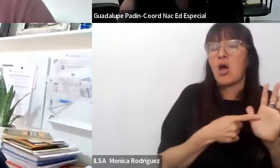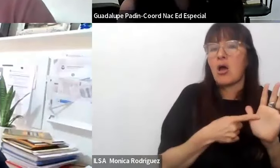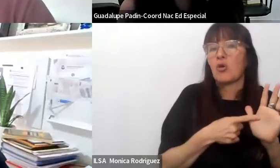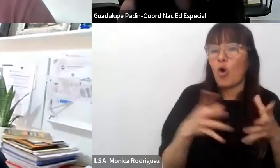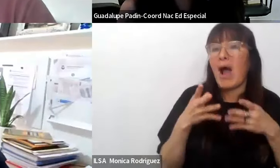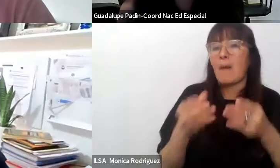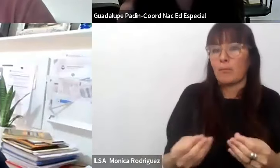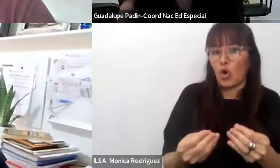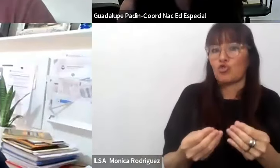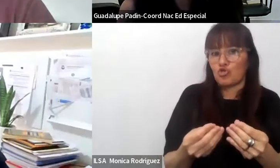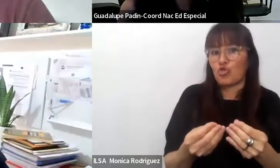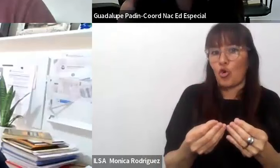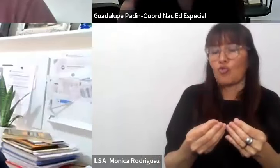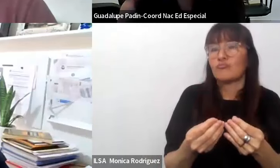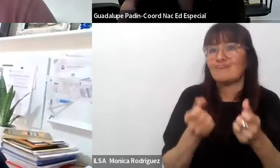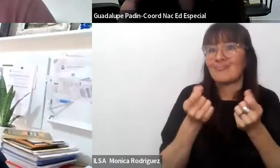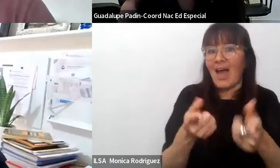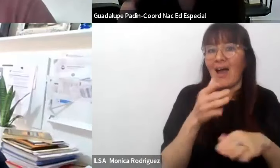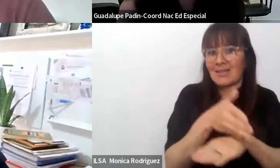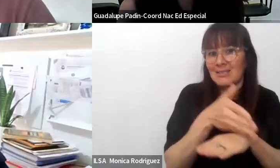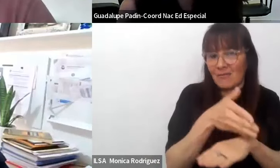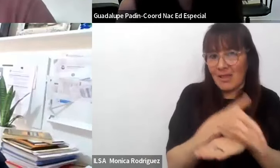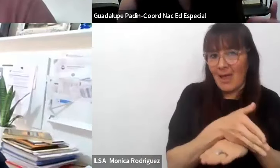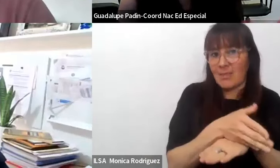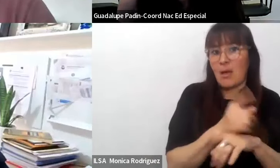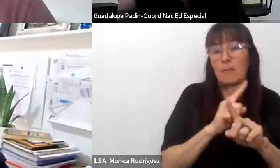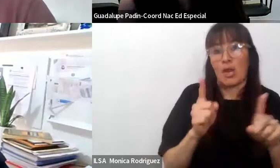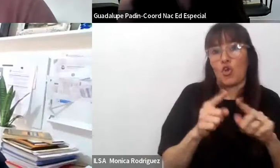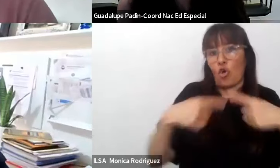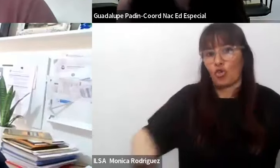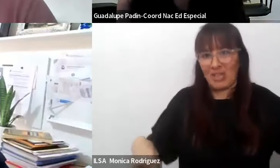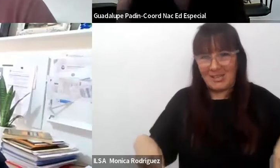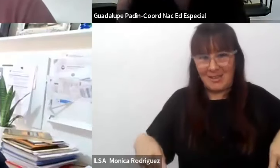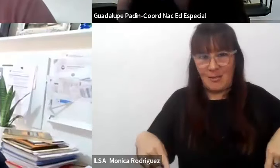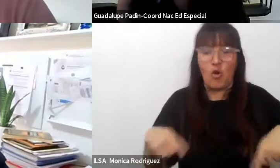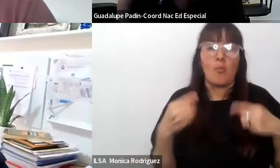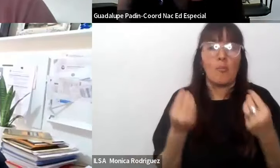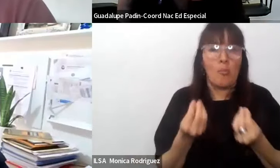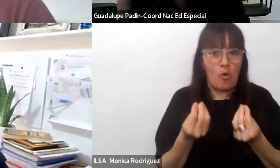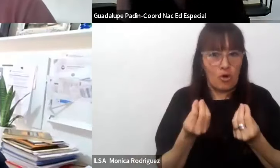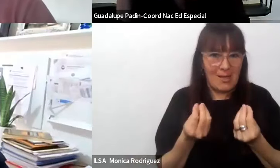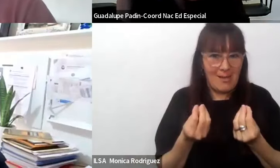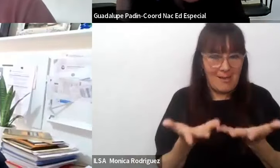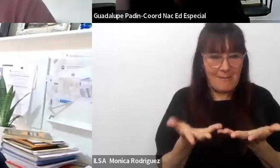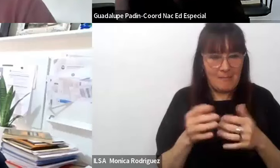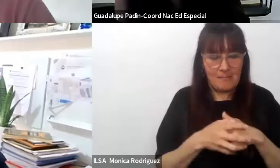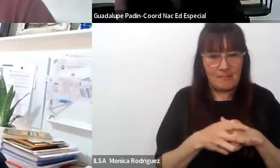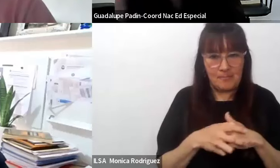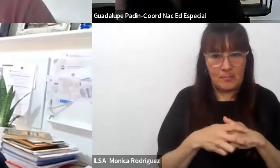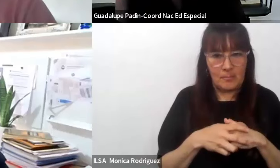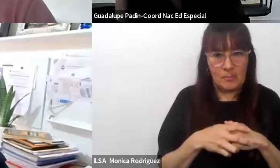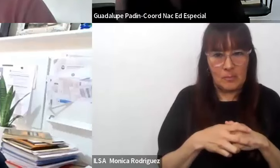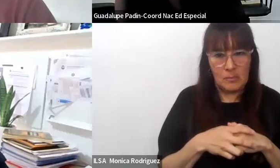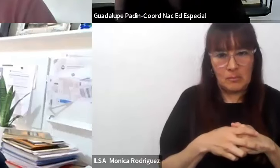apoyo eran de accesibilidad simplemente pero no de contenido por las implicancias que tenían en términos